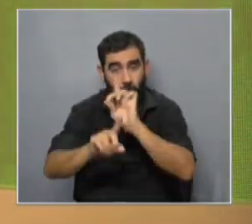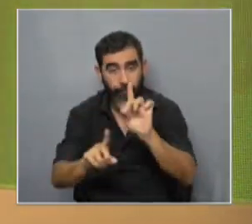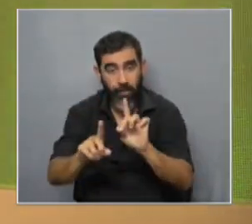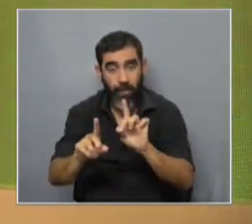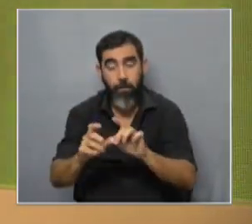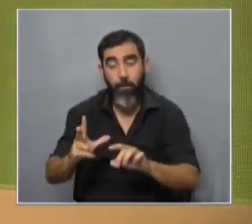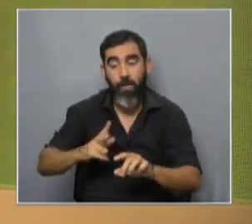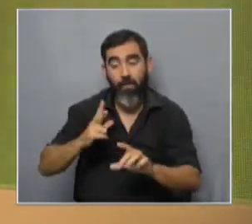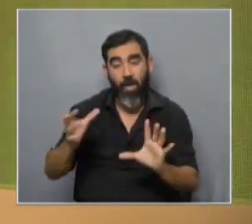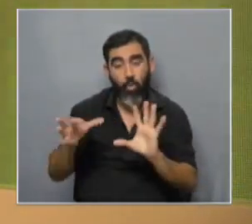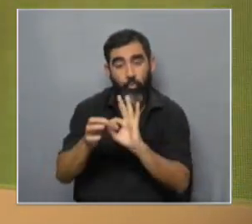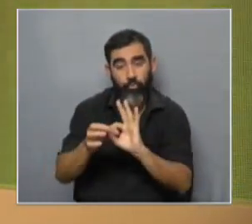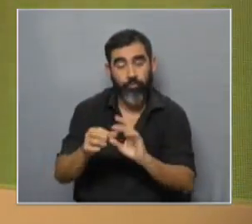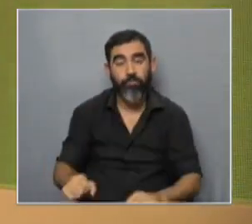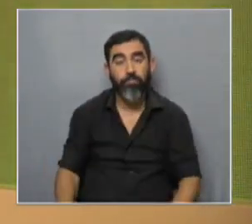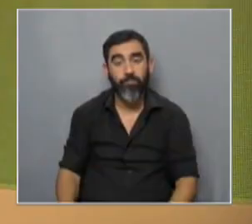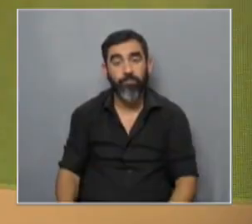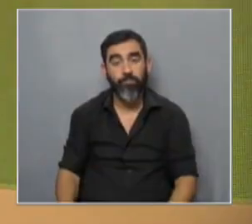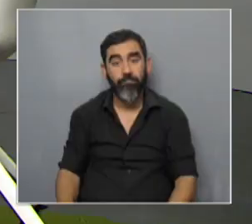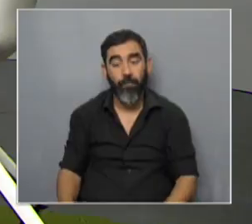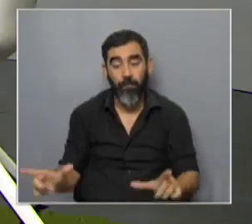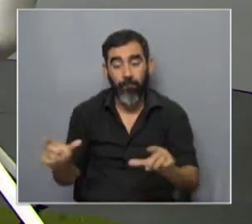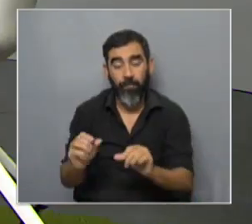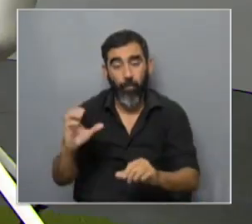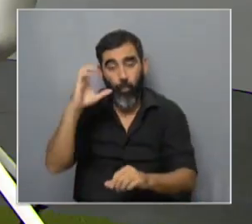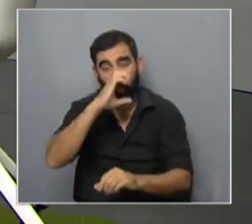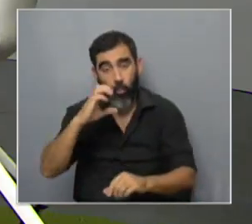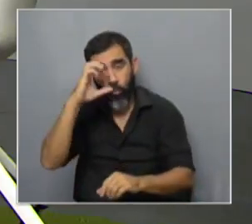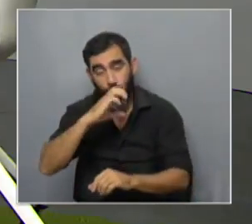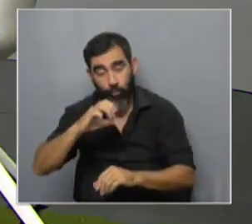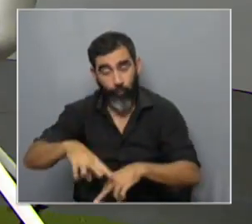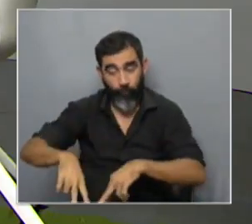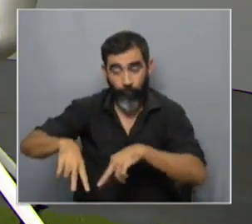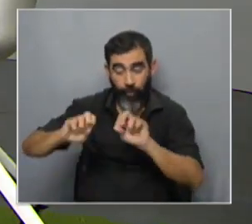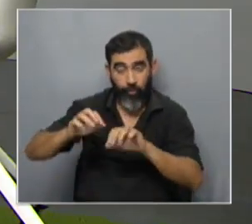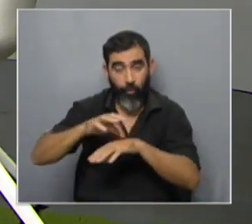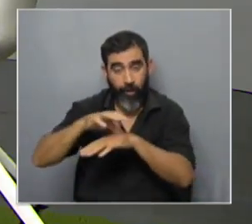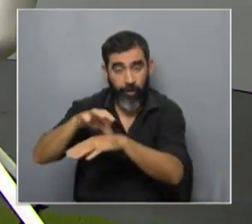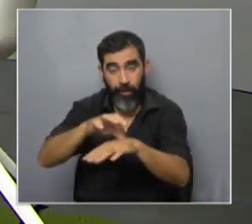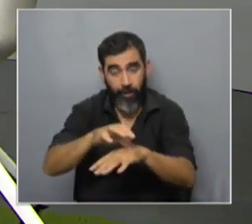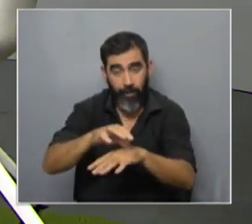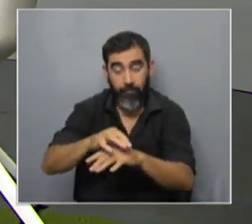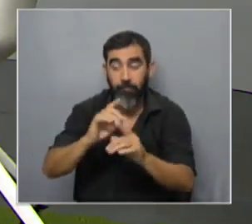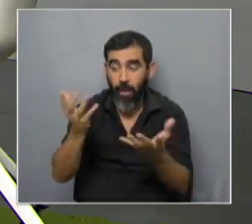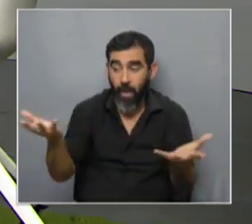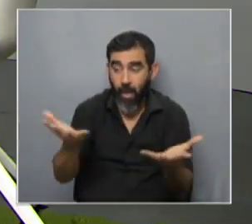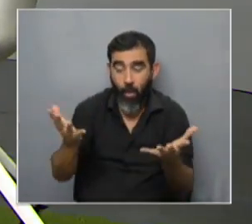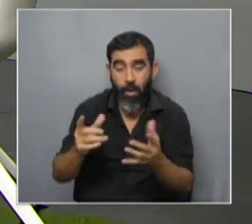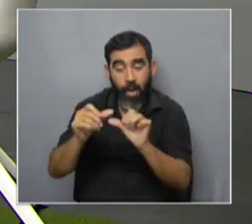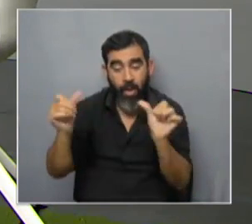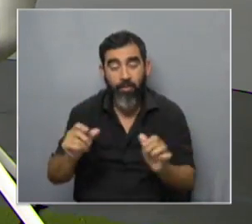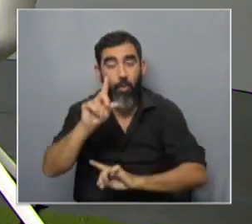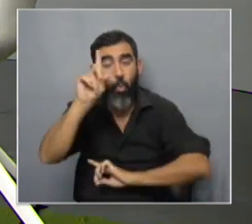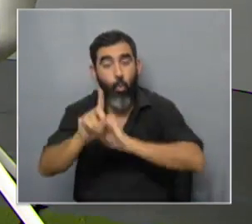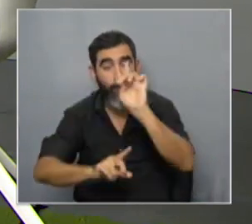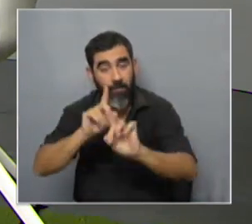capitales privados ahí cerramos un poco el círculo desde la curiosidad de la investigación guiada por curiosidad mógica a la aplicada desde